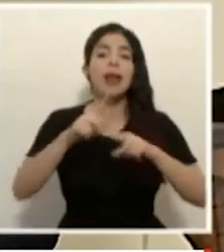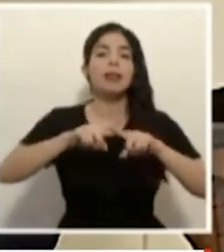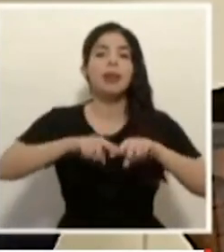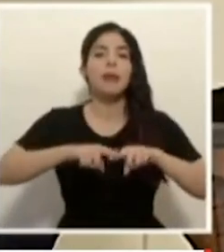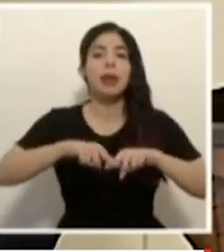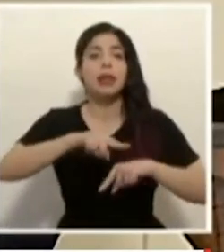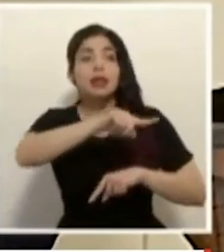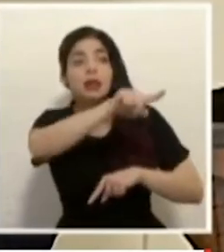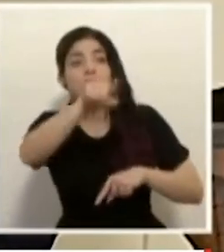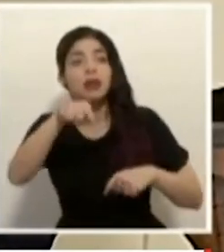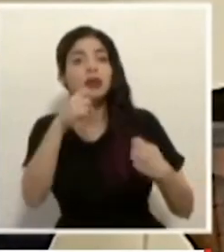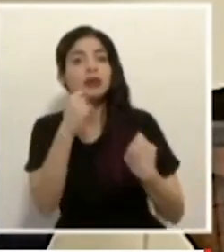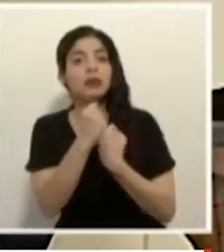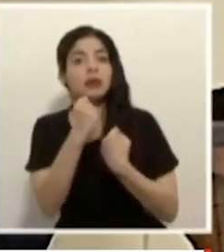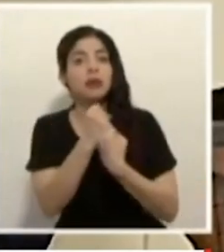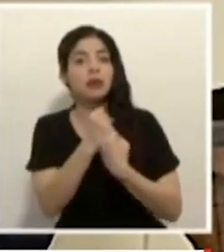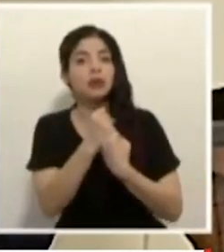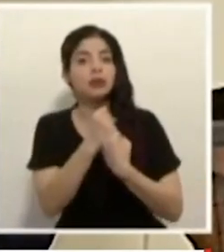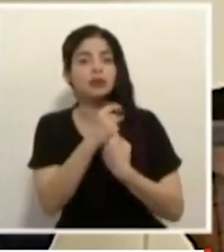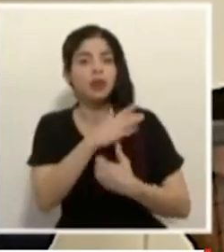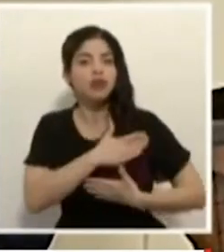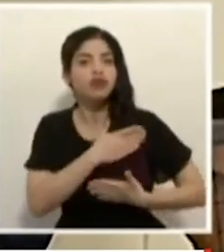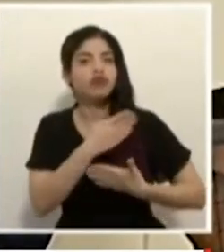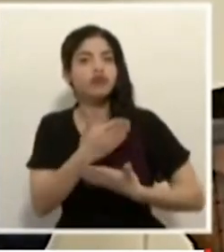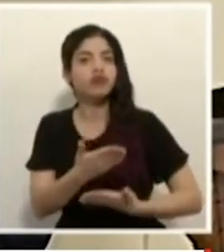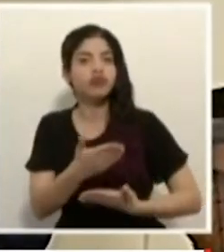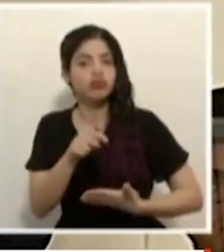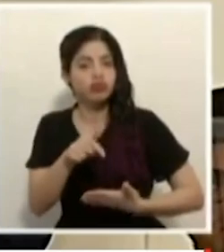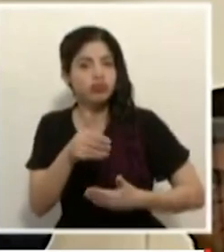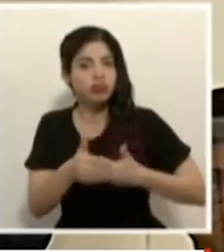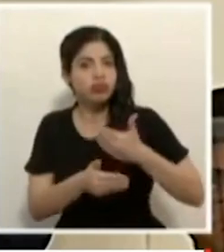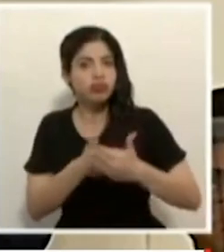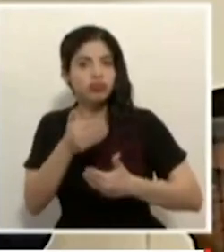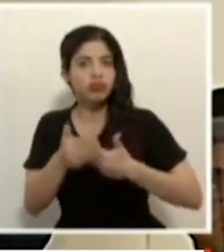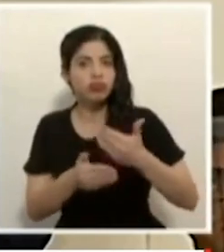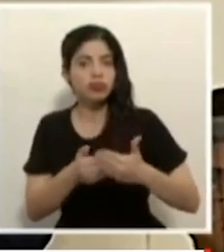pongamos de nuestra parte. Días atrás también,